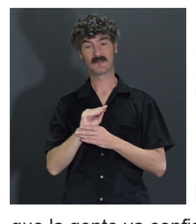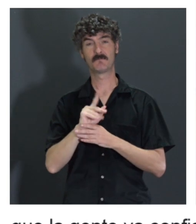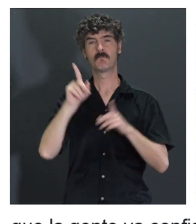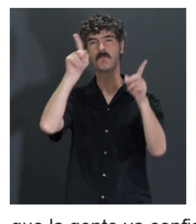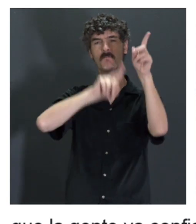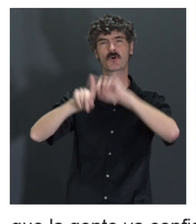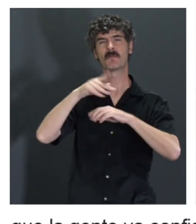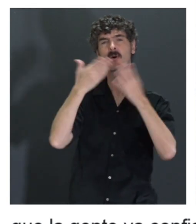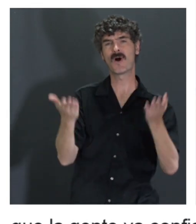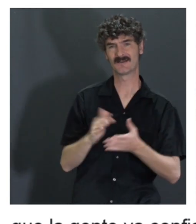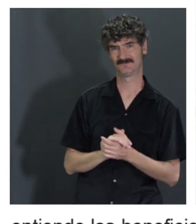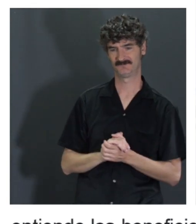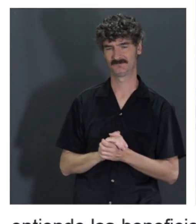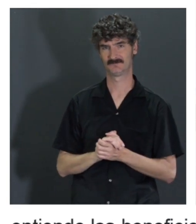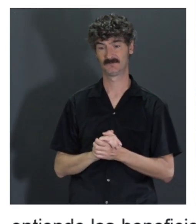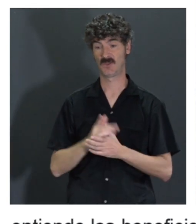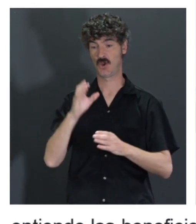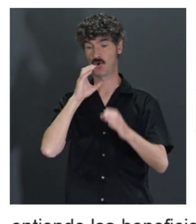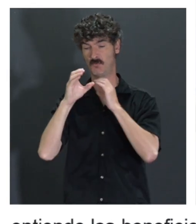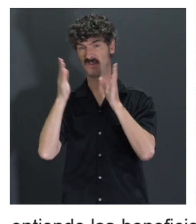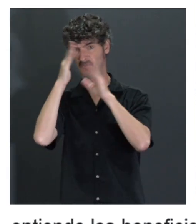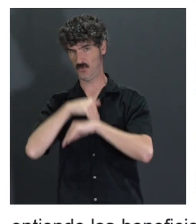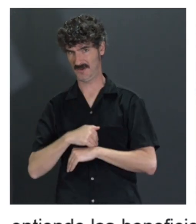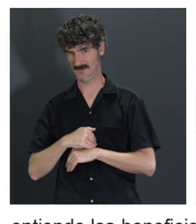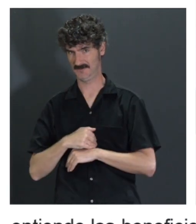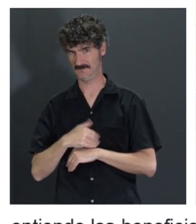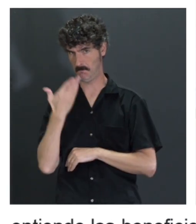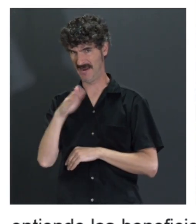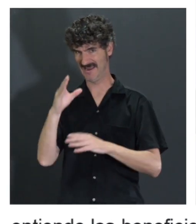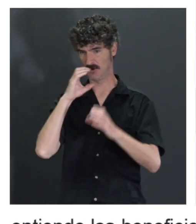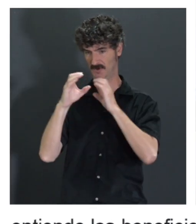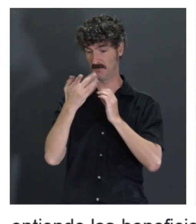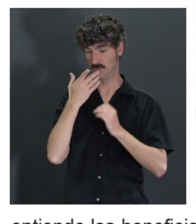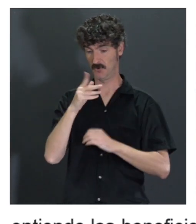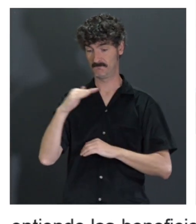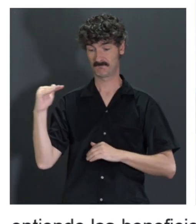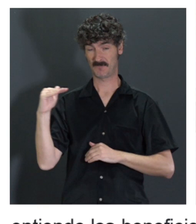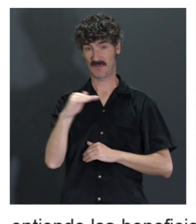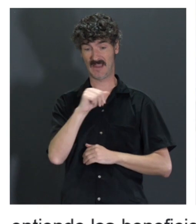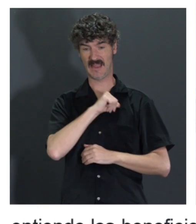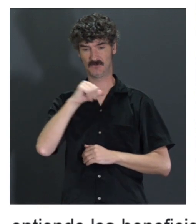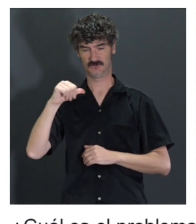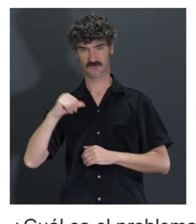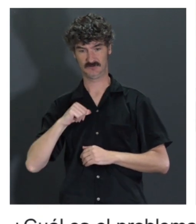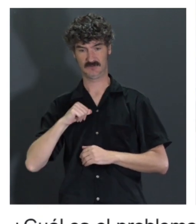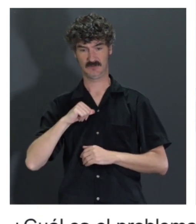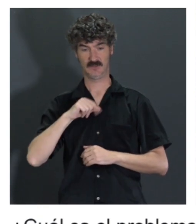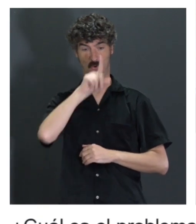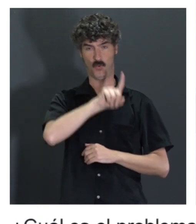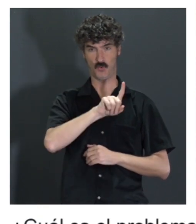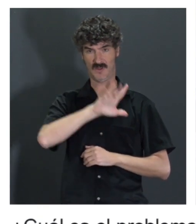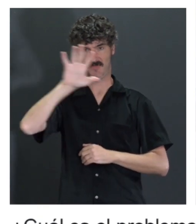problema? Cuando hay una mala comunicación, cuando la gente piensa que un vehículo autónomo que va del nivel 1 al nivel 5,